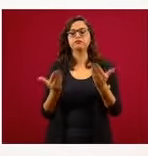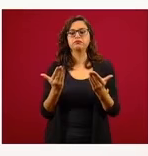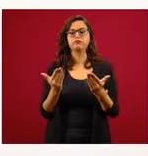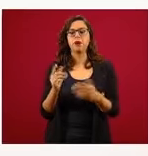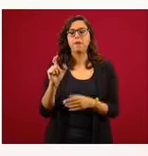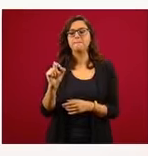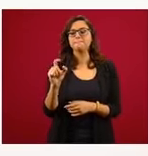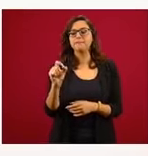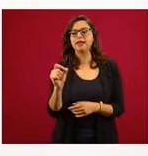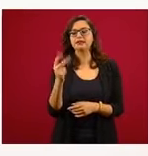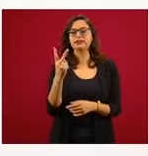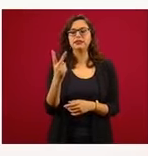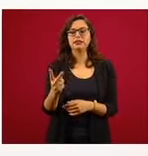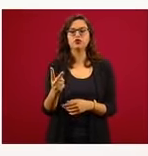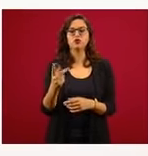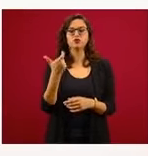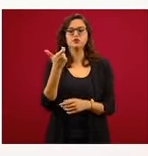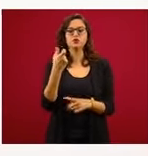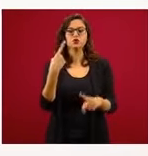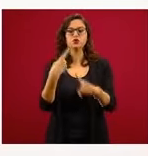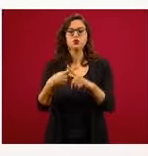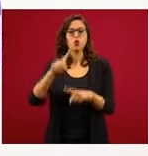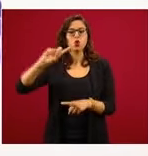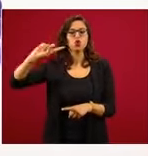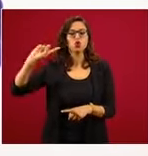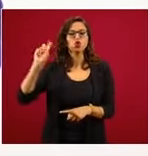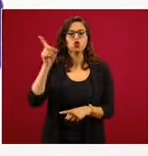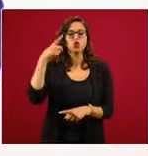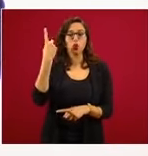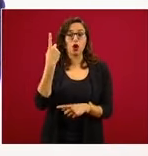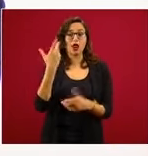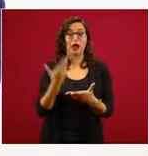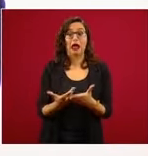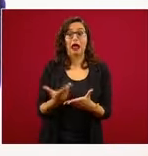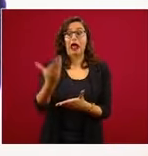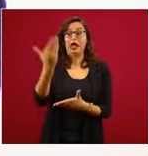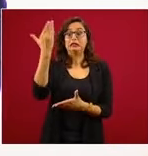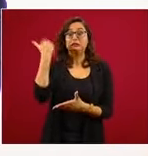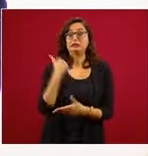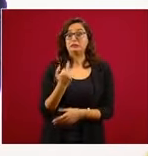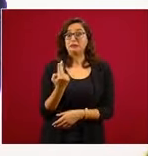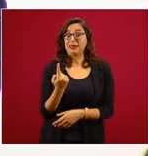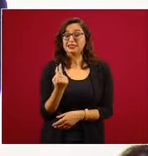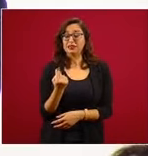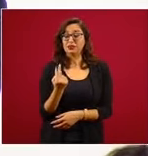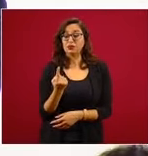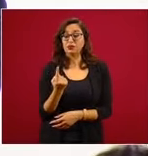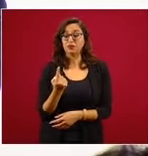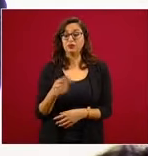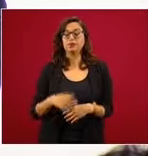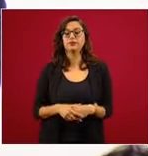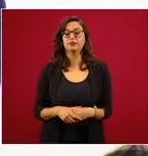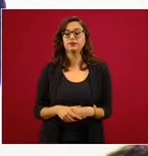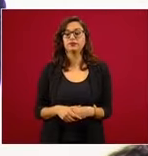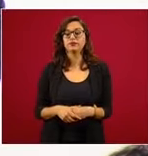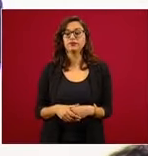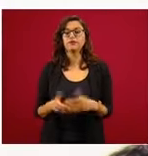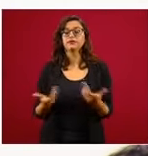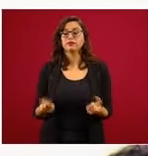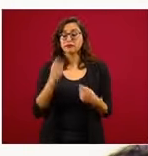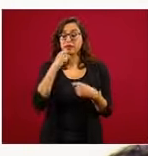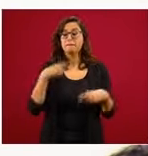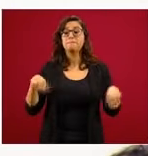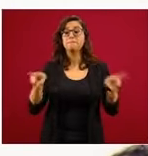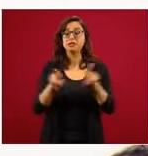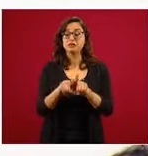menos de 22 pesos por dólar, luego de haber estado elevado a más de 25. La mezcla mexicana